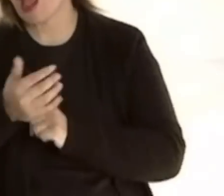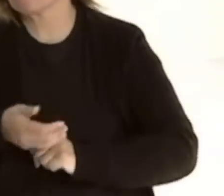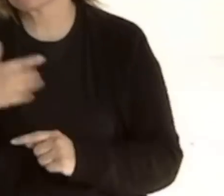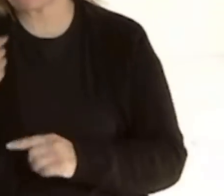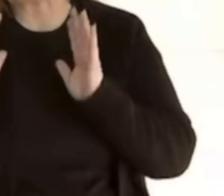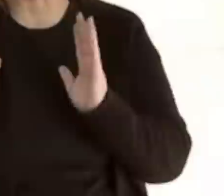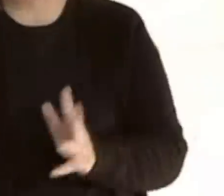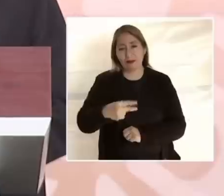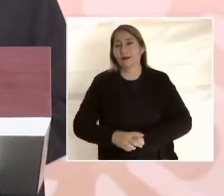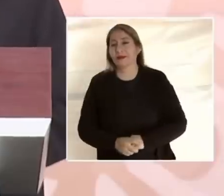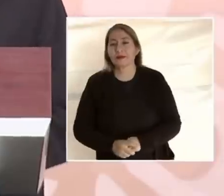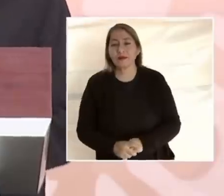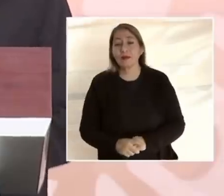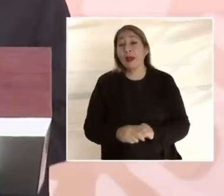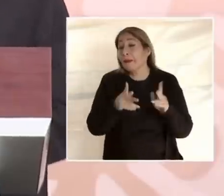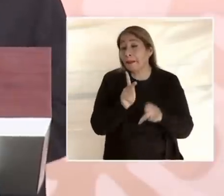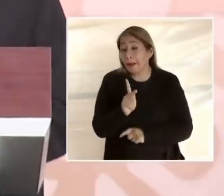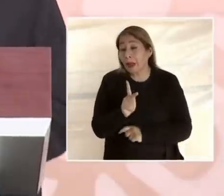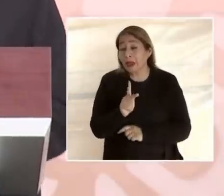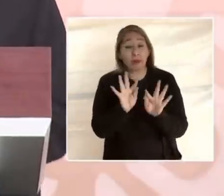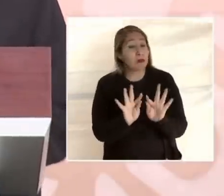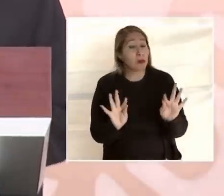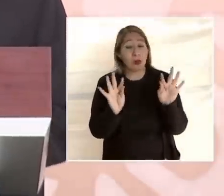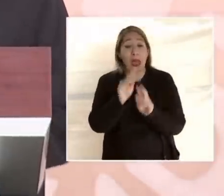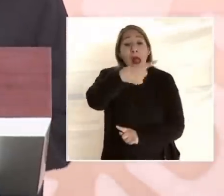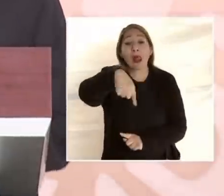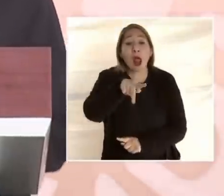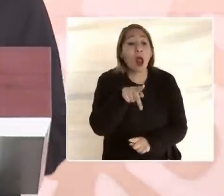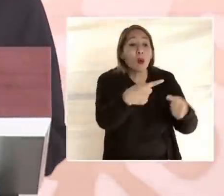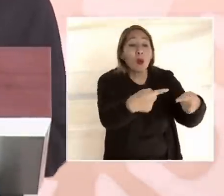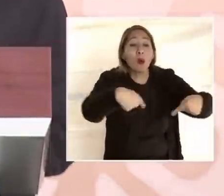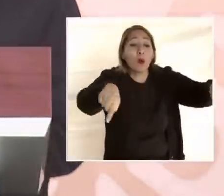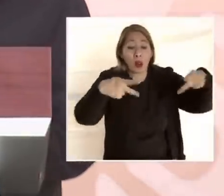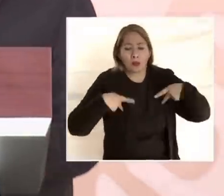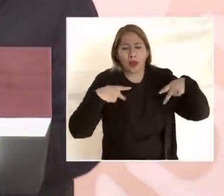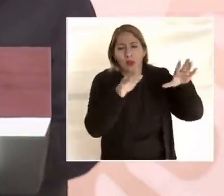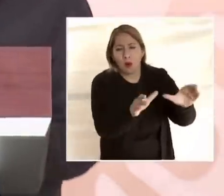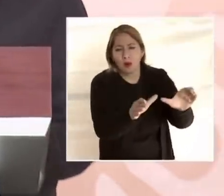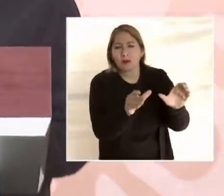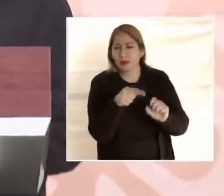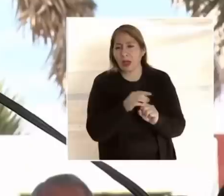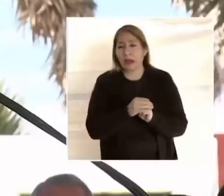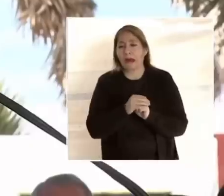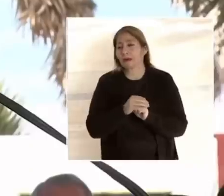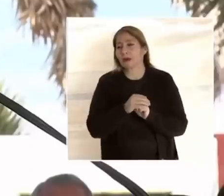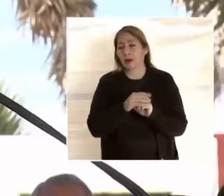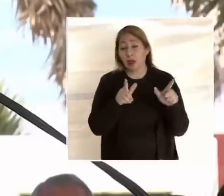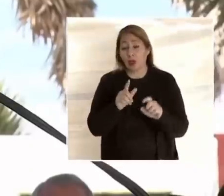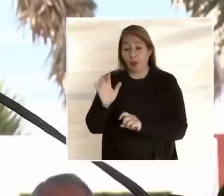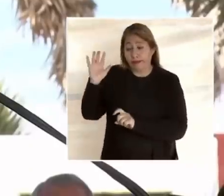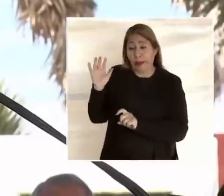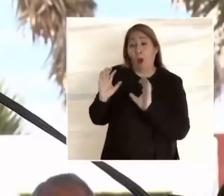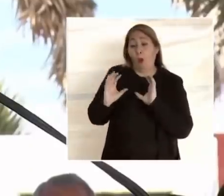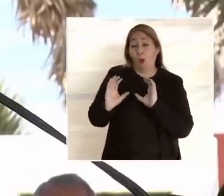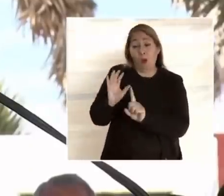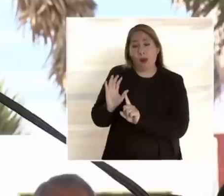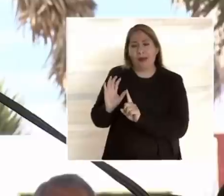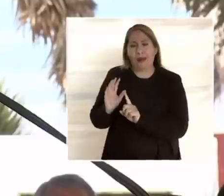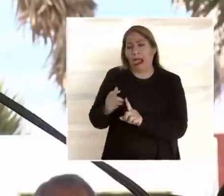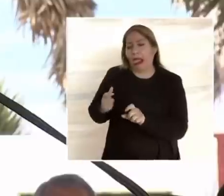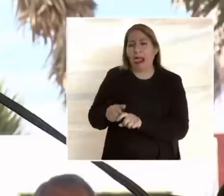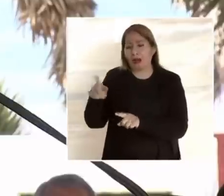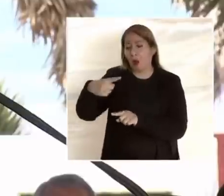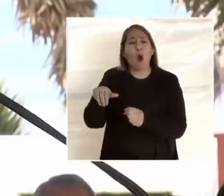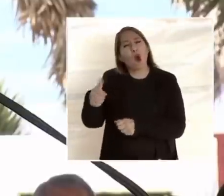acostumbrado a robar. Sin el apoyo del pueblo tampoco habríamos resistido la intensa campaña en nuestra contra emprendida desde los medios